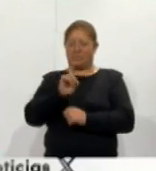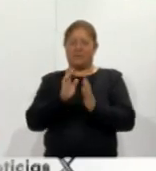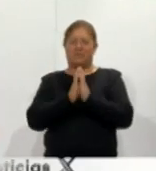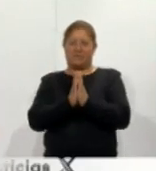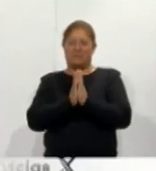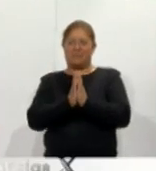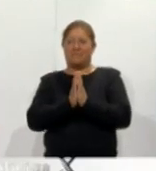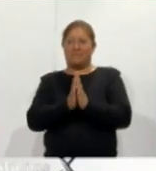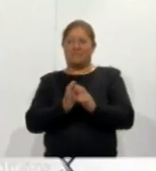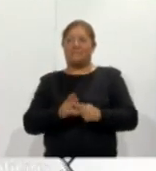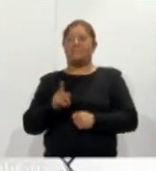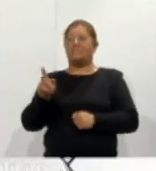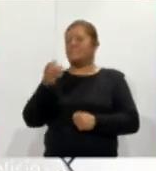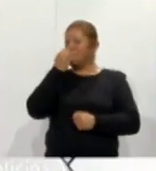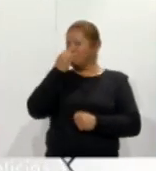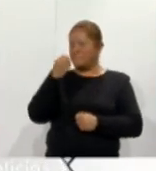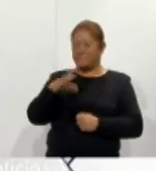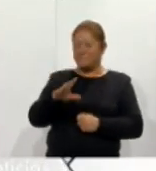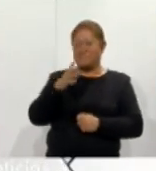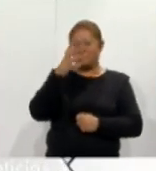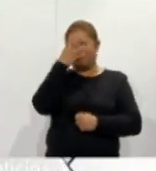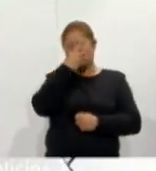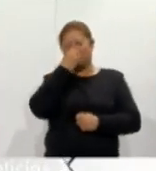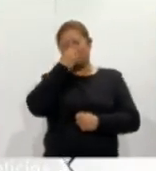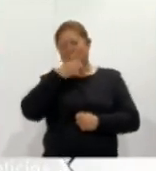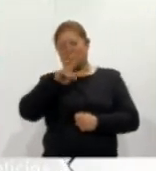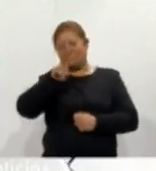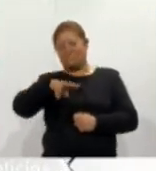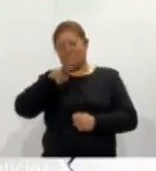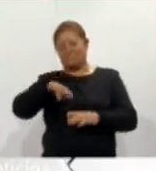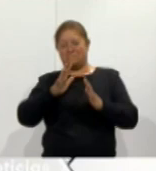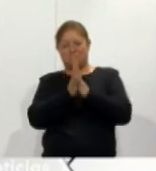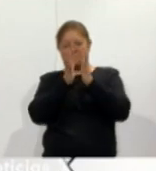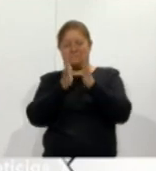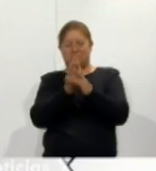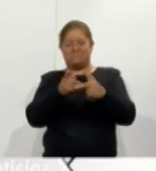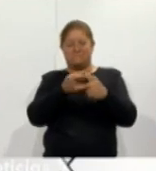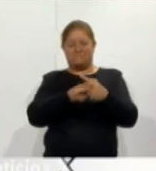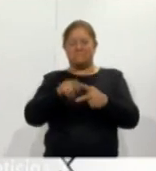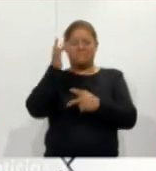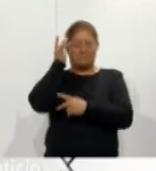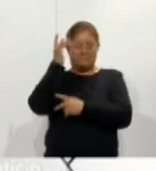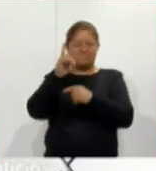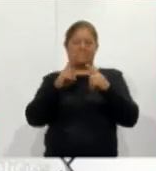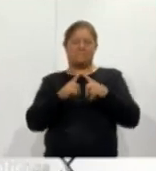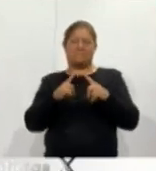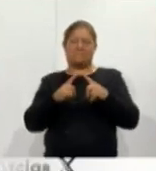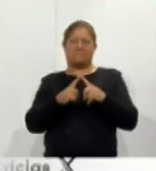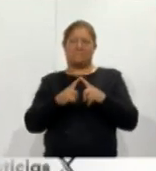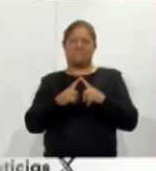bonito muy lindo participar en la inauguración de nuestra santa iglesia